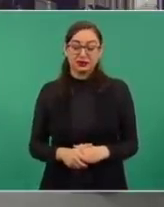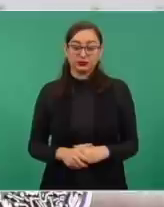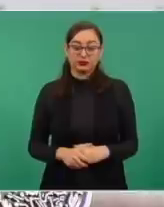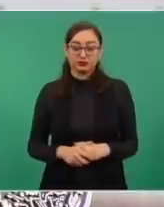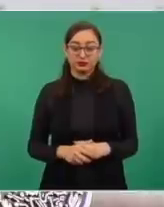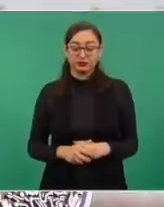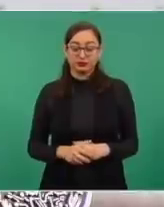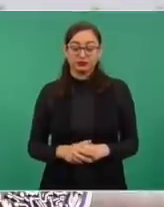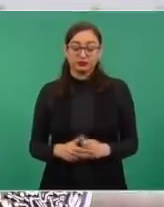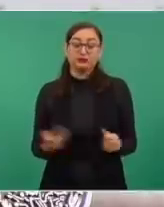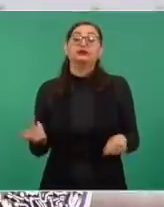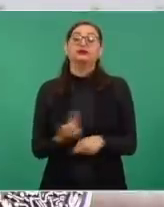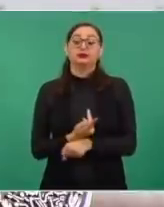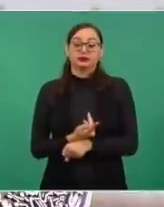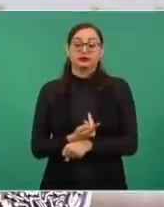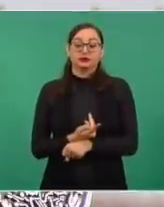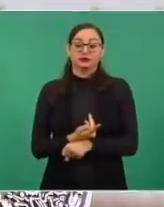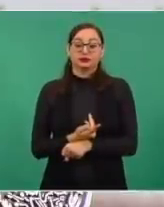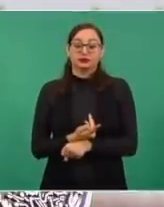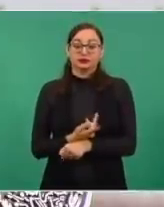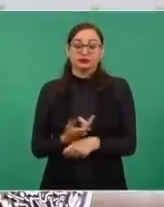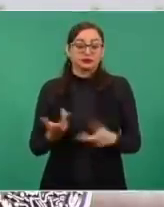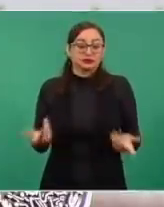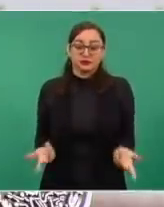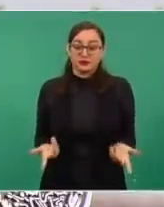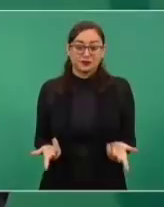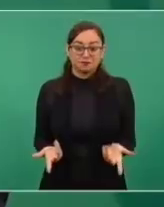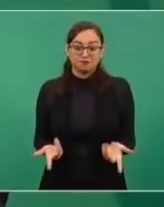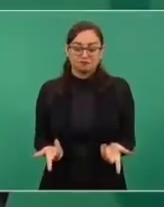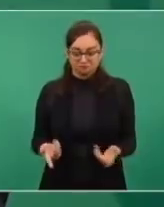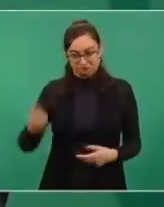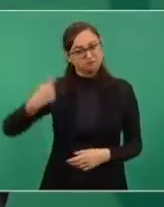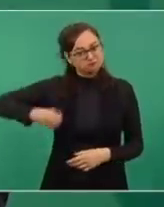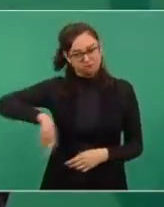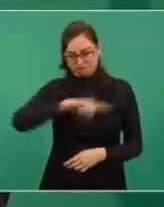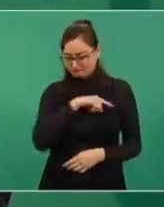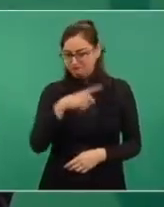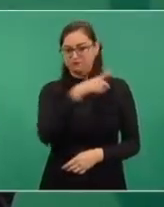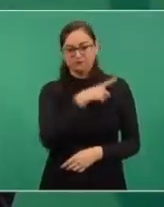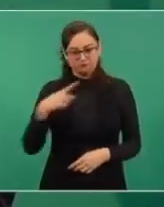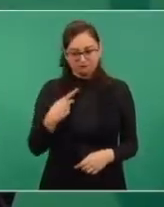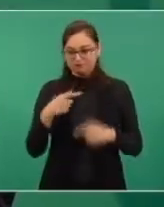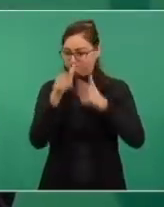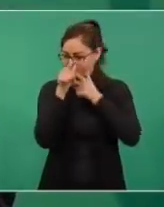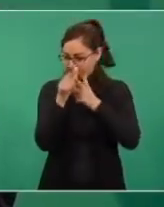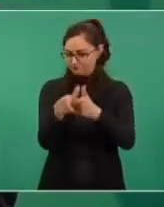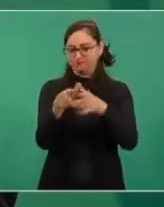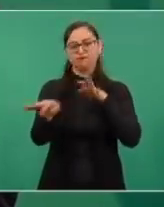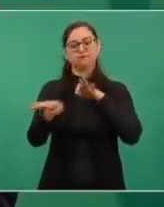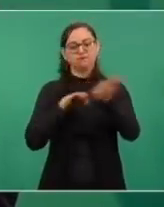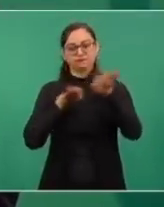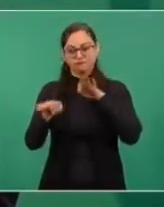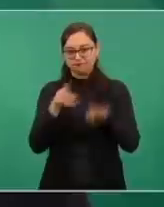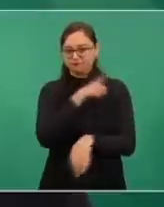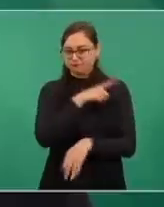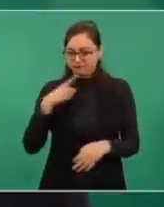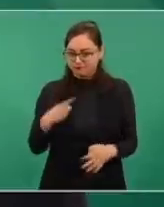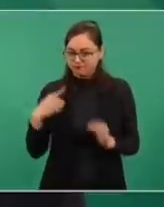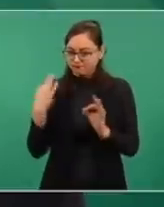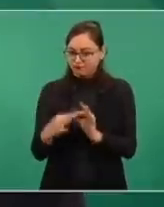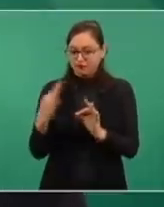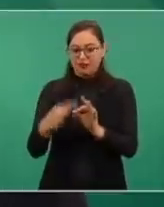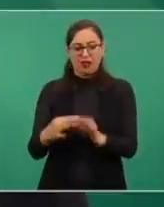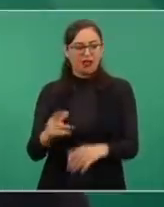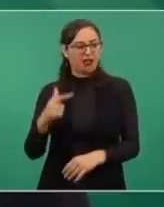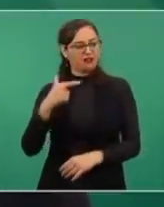obliga a que sigamos trabajando, no fallar, no marearnos,